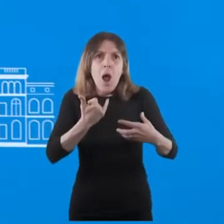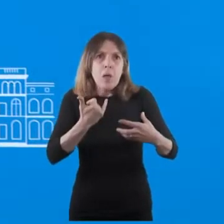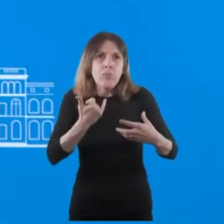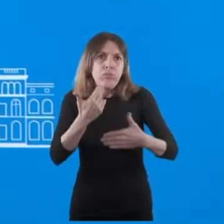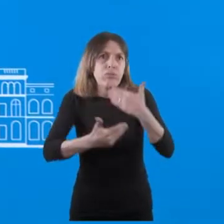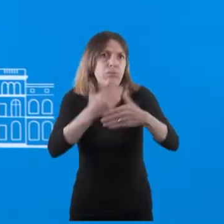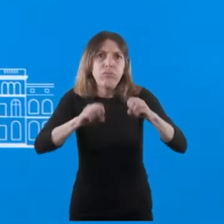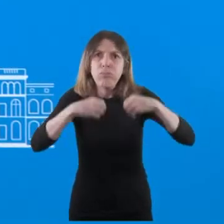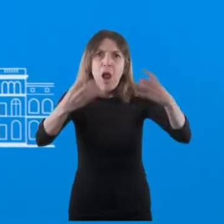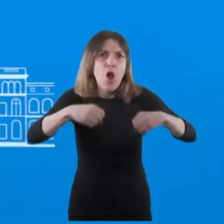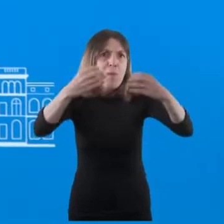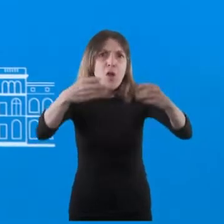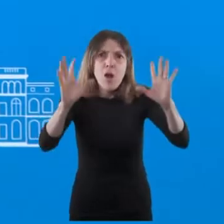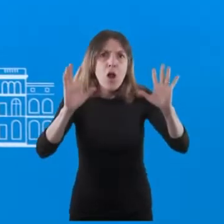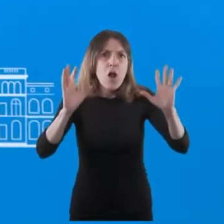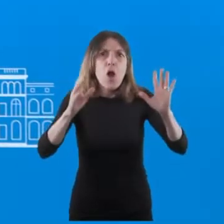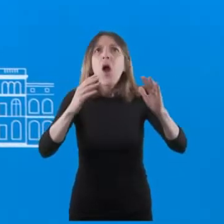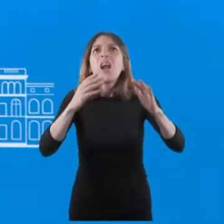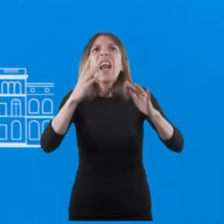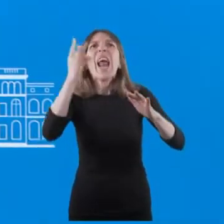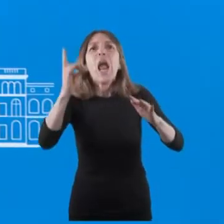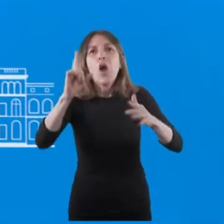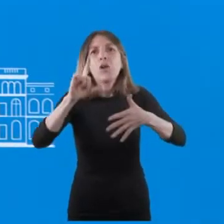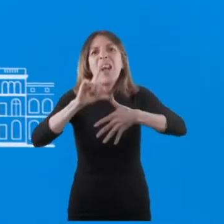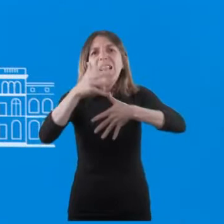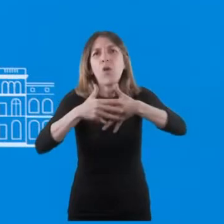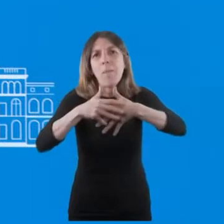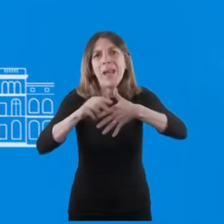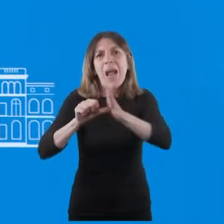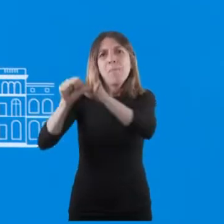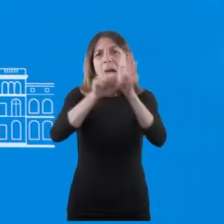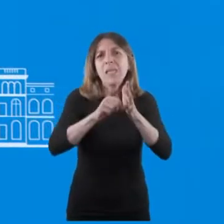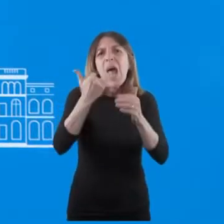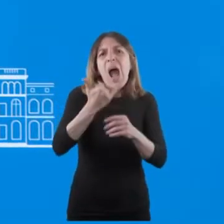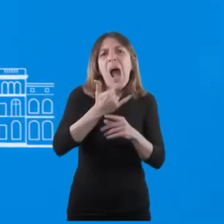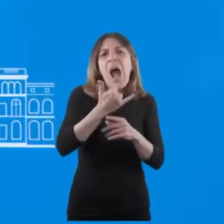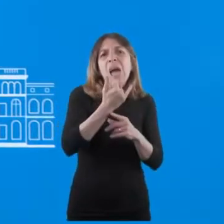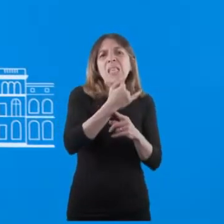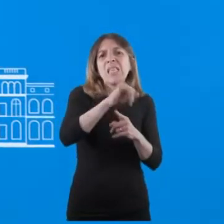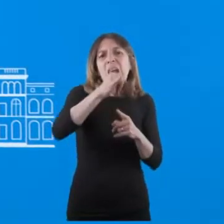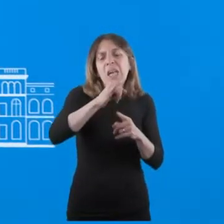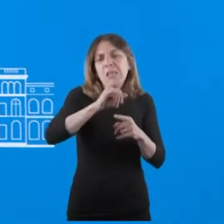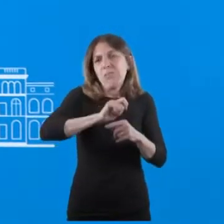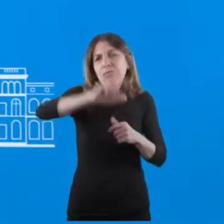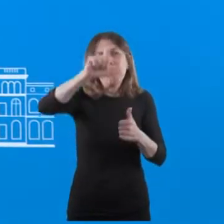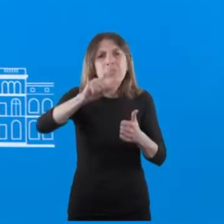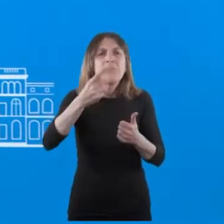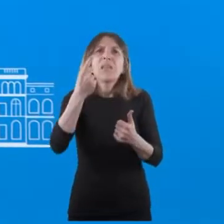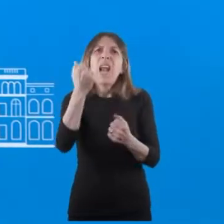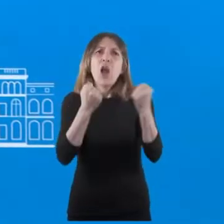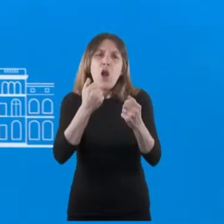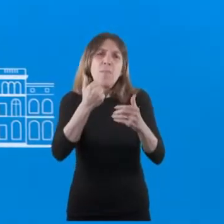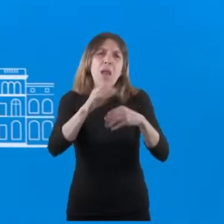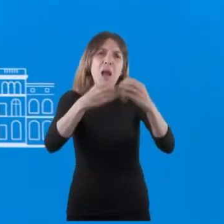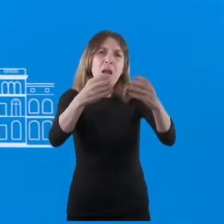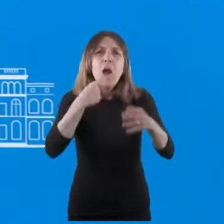Argentina, que tal vez va a ser el crecimiento más alto entre los países de Latinoamérica, con tasas que suben en todos los órdenes, digo, de crecimiento económico, de